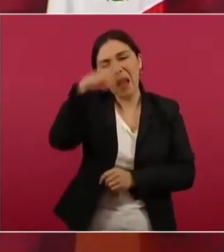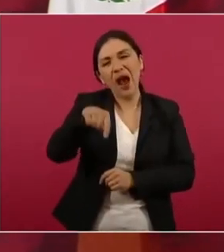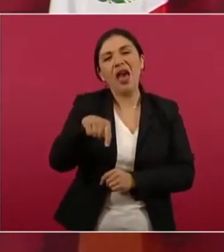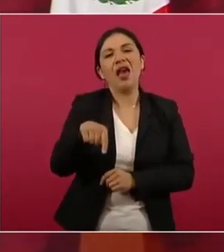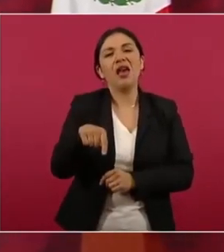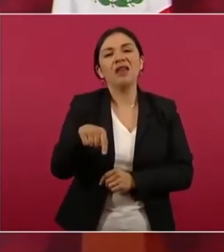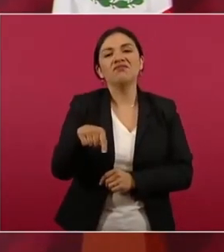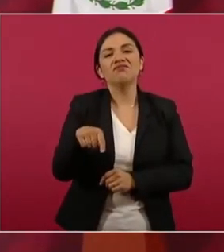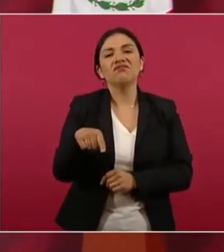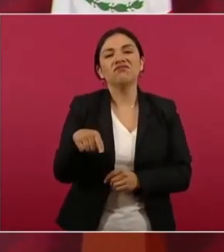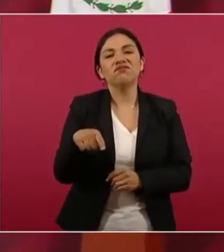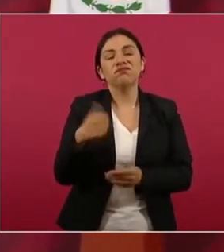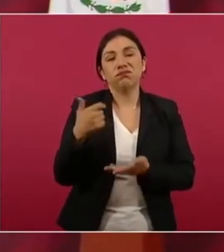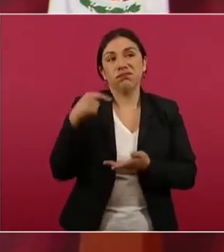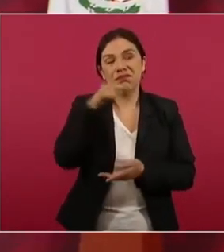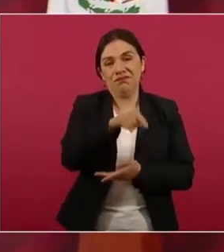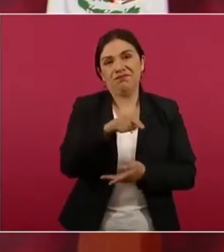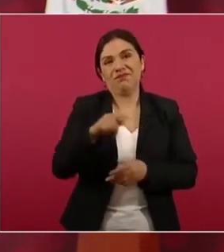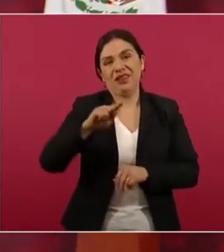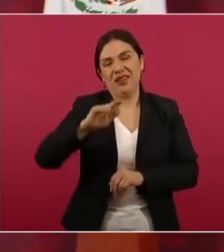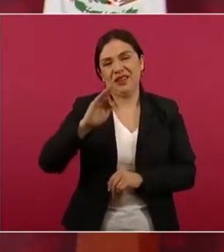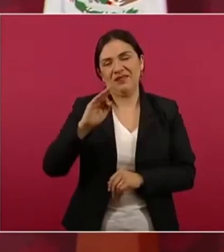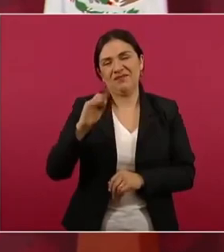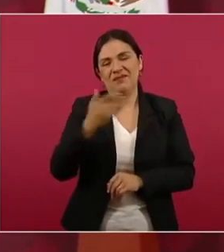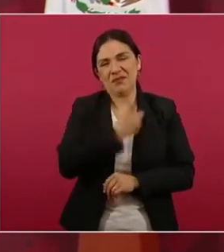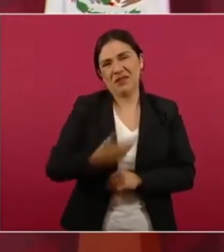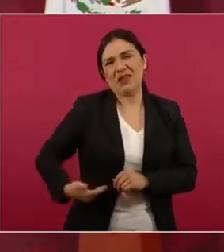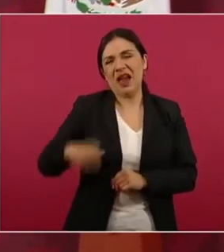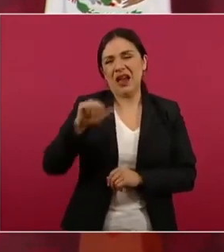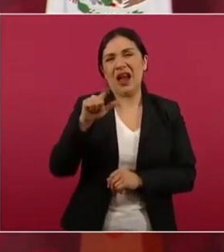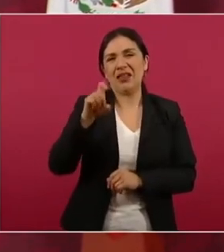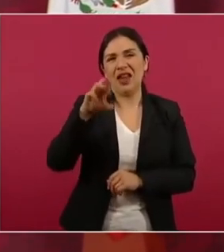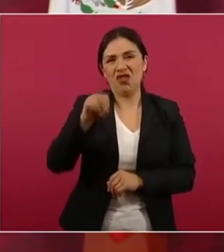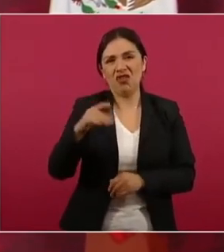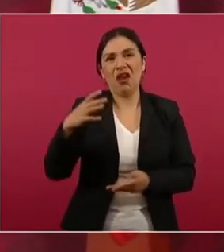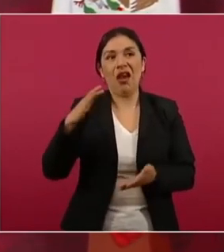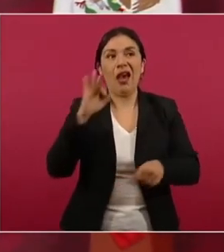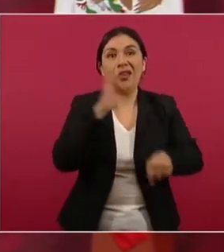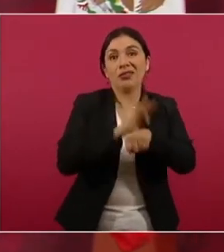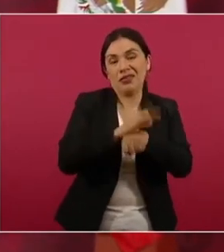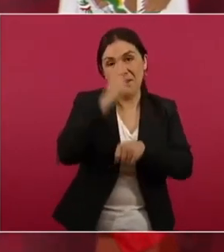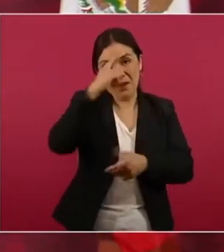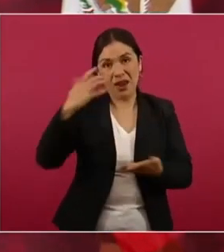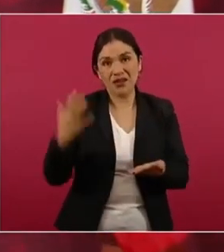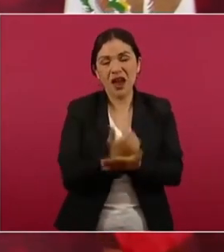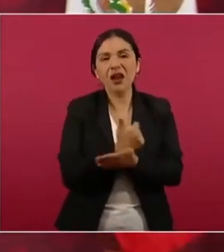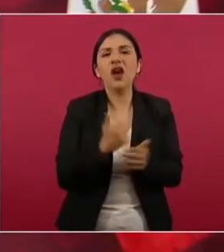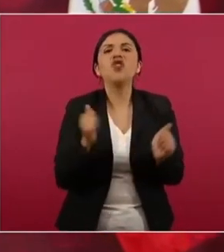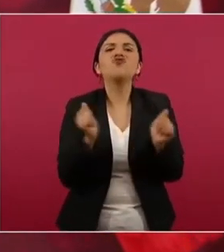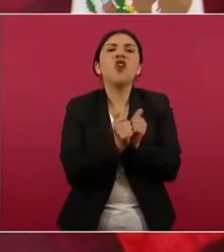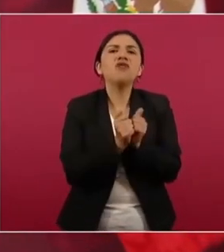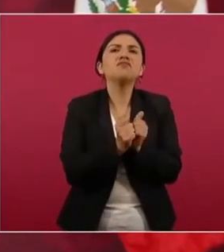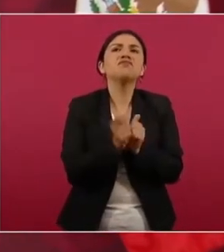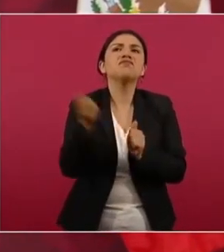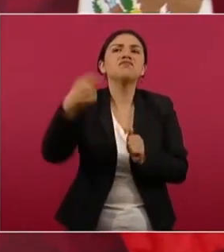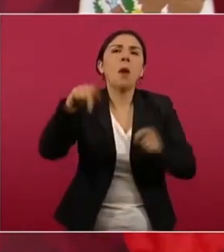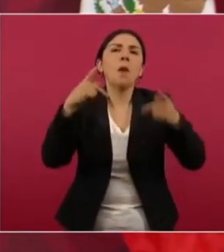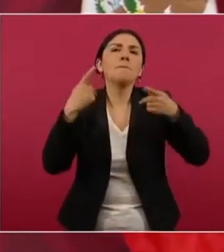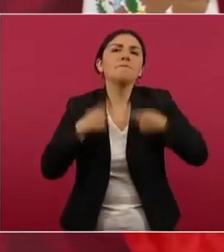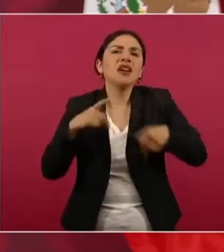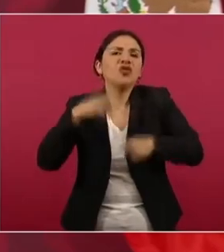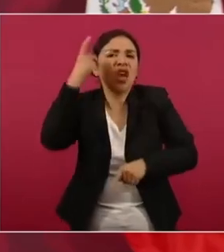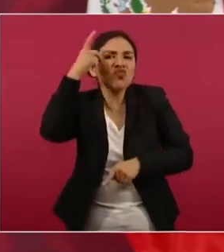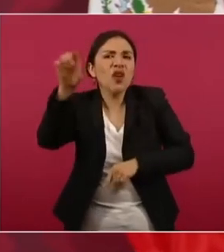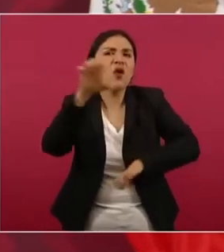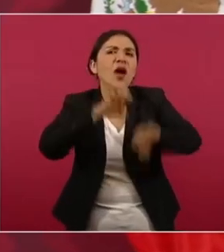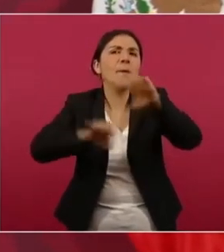personajes del sector empresarial